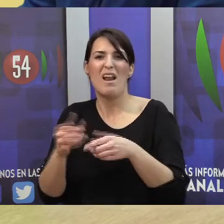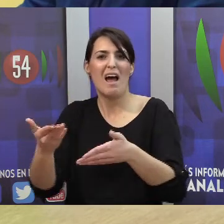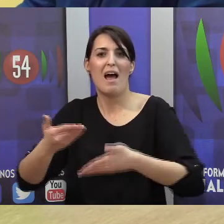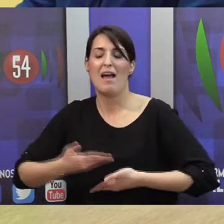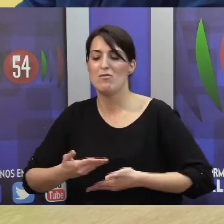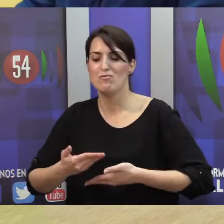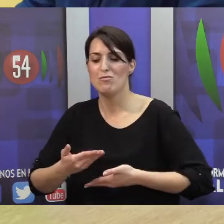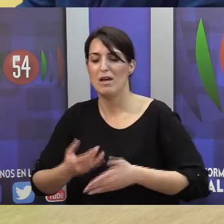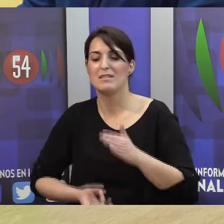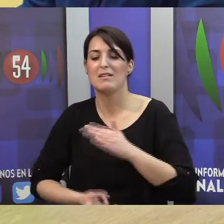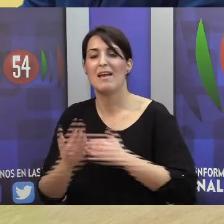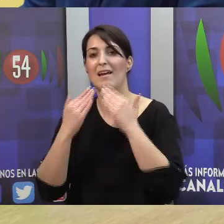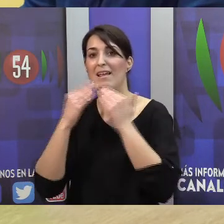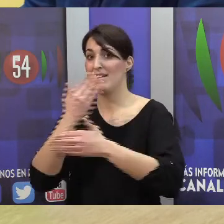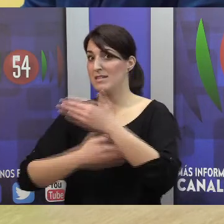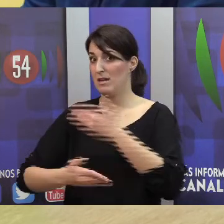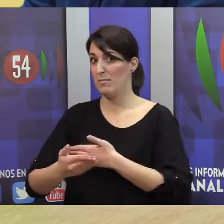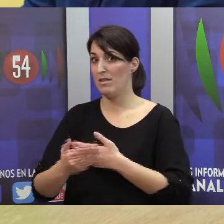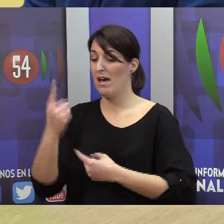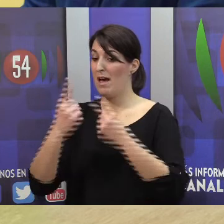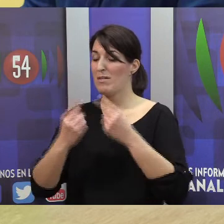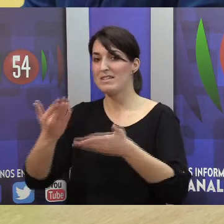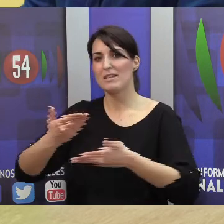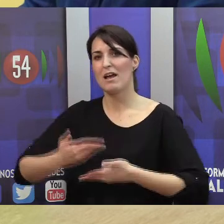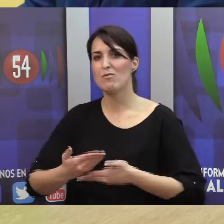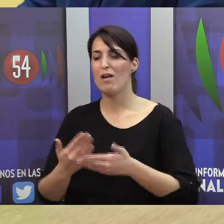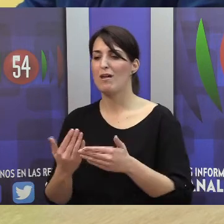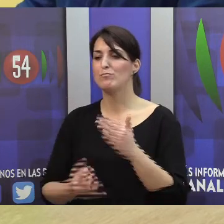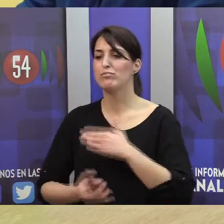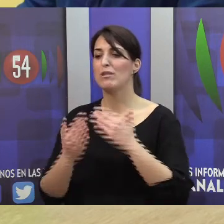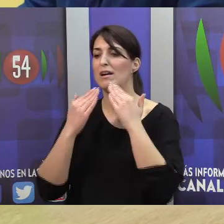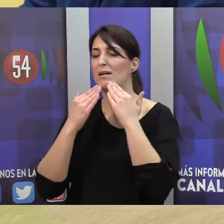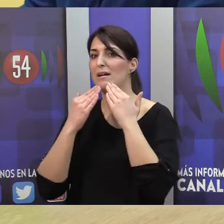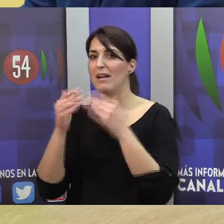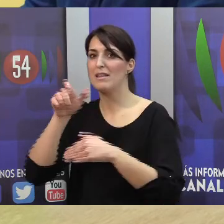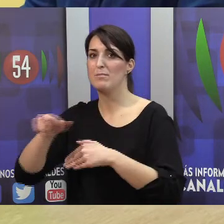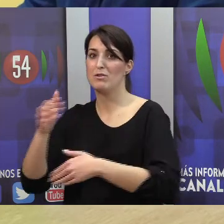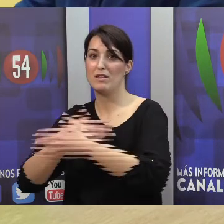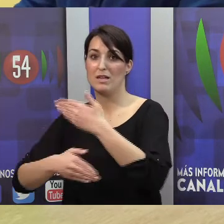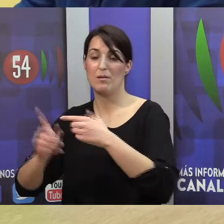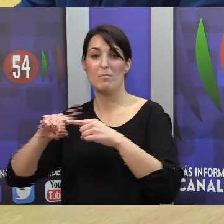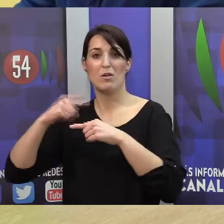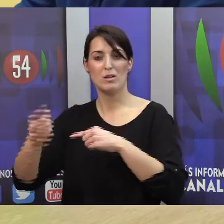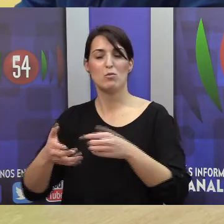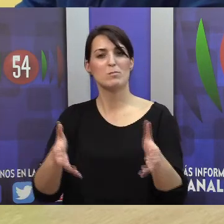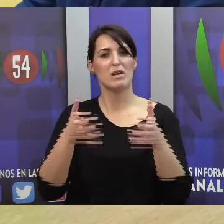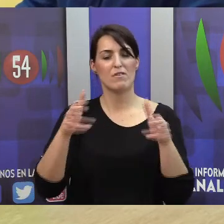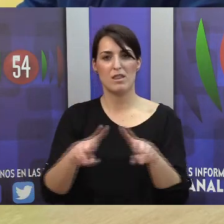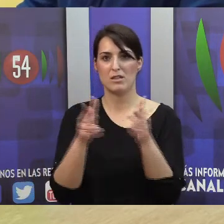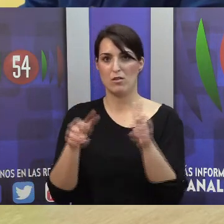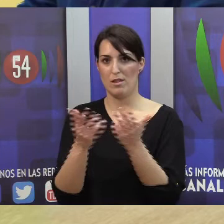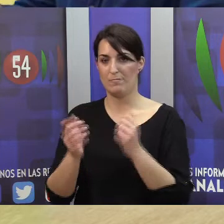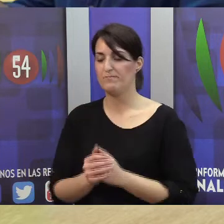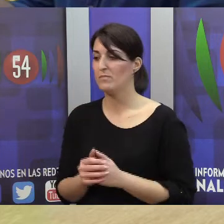sean pensadas y creadas para personas con discapacidad, al final el que se beneficia es la sociedad en general. Burgos presume en muchas